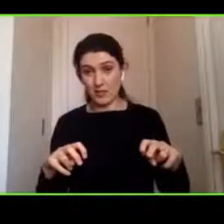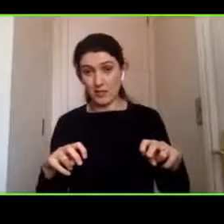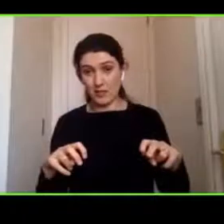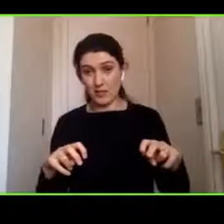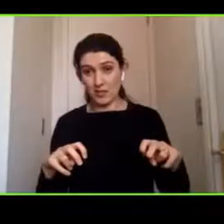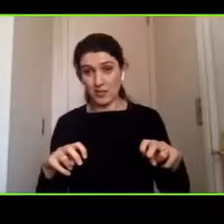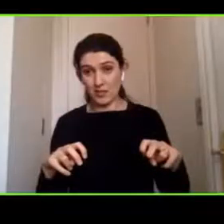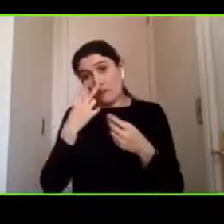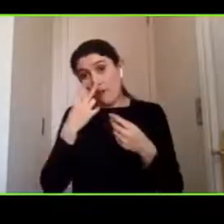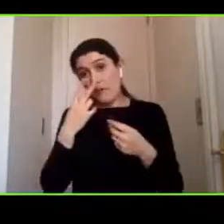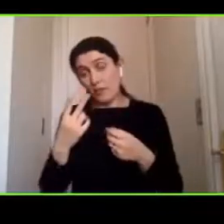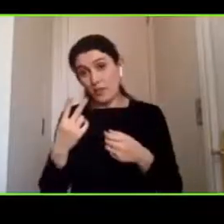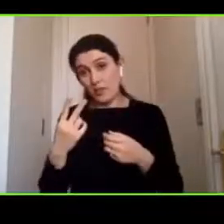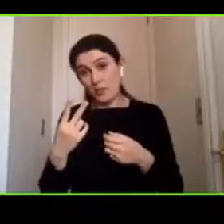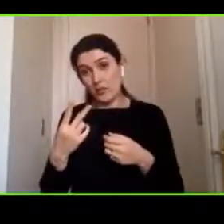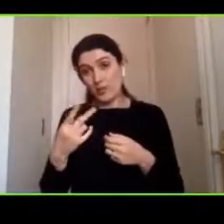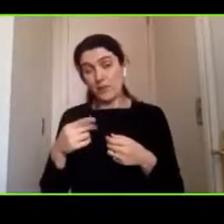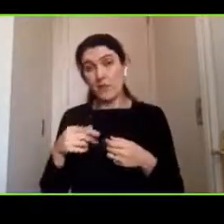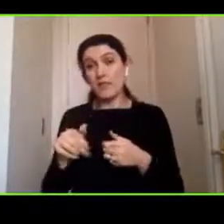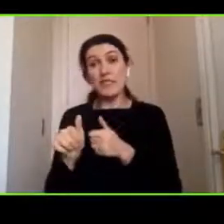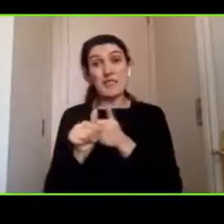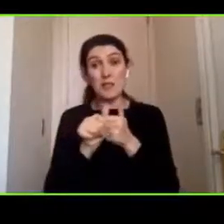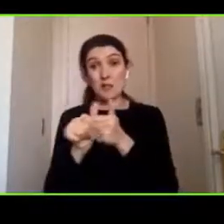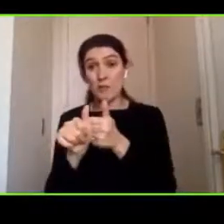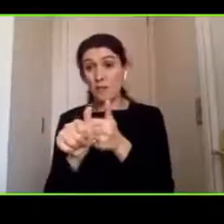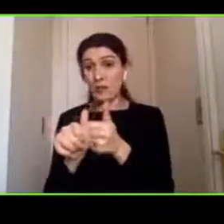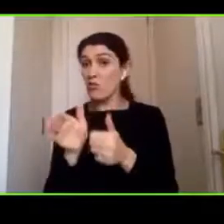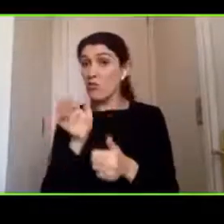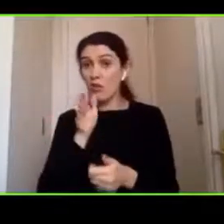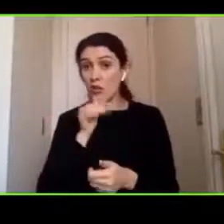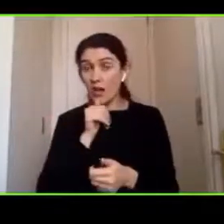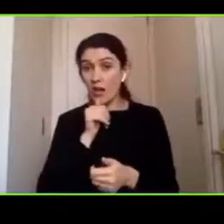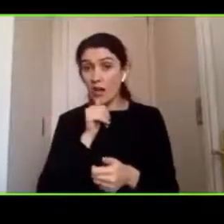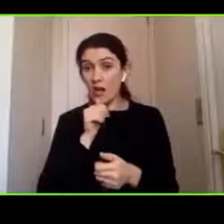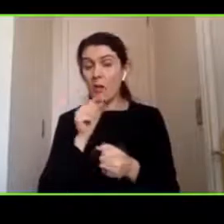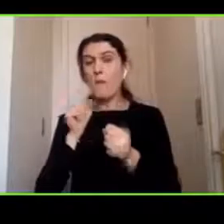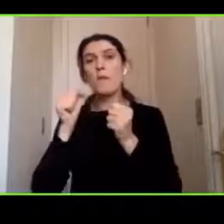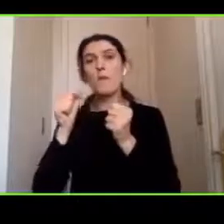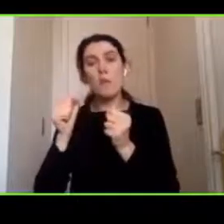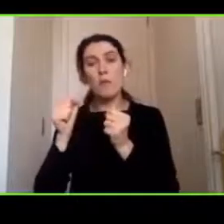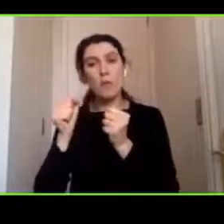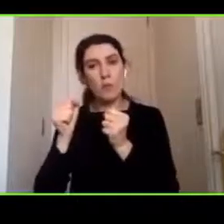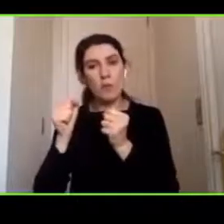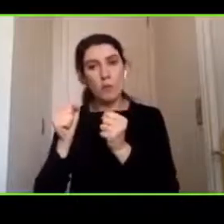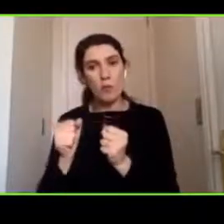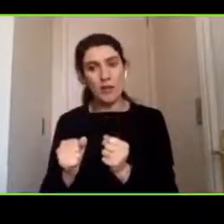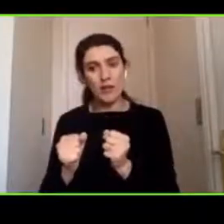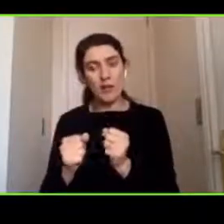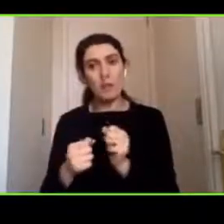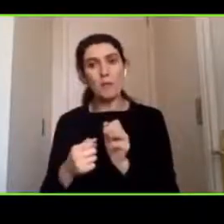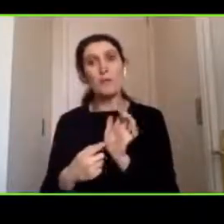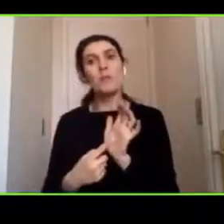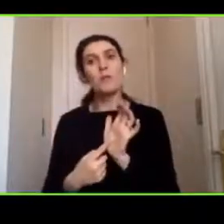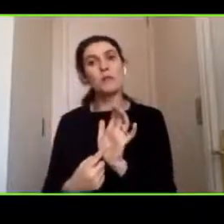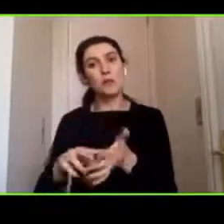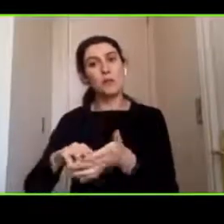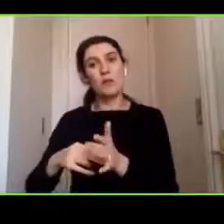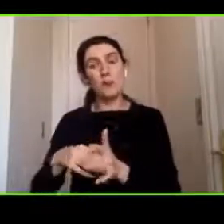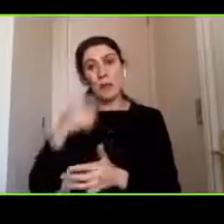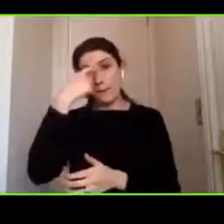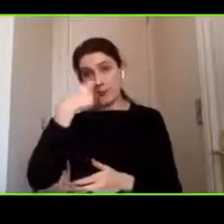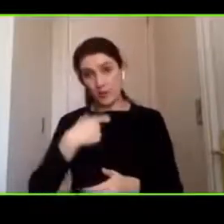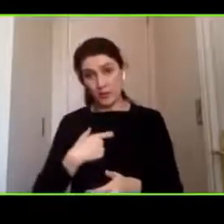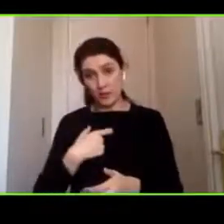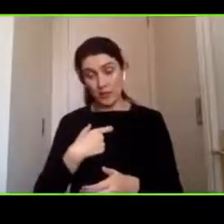no sigue estos pacientes podrían tener secuelas no solamente a nivel personal sino que a nivel